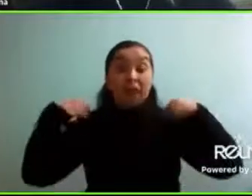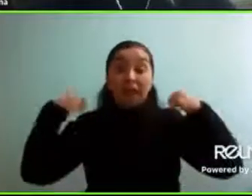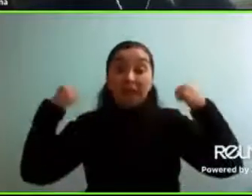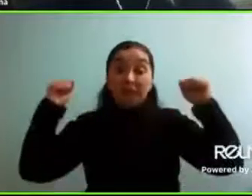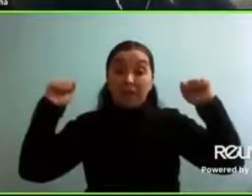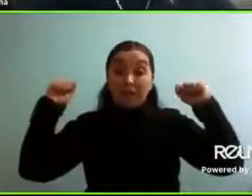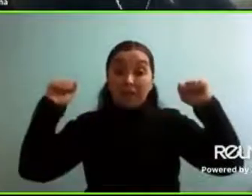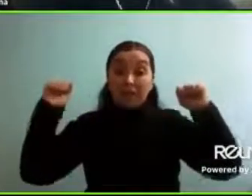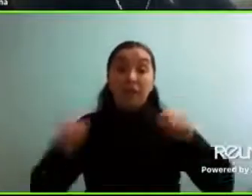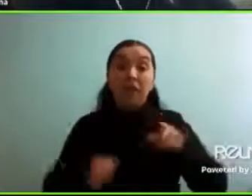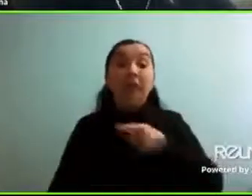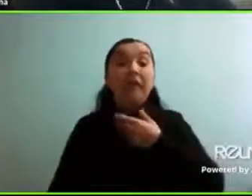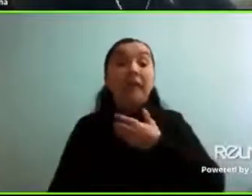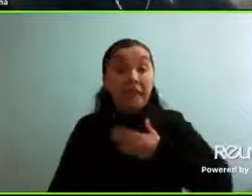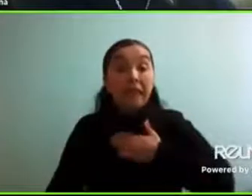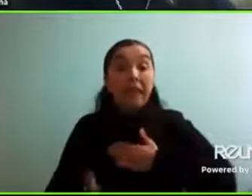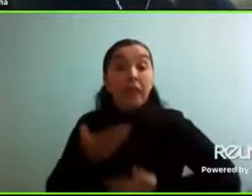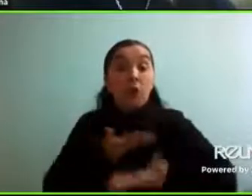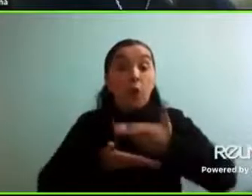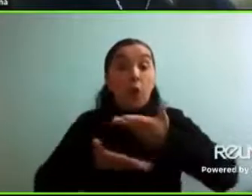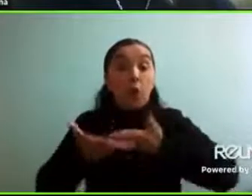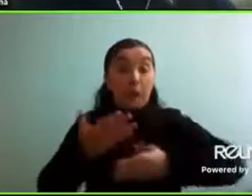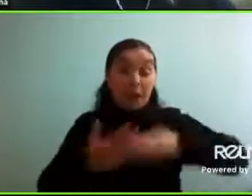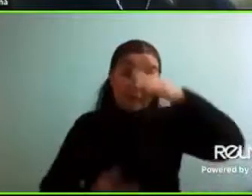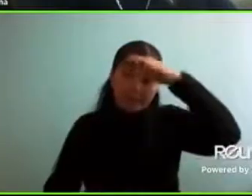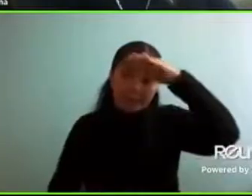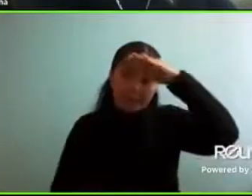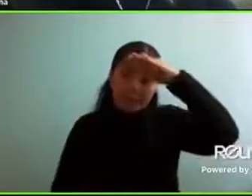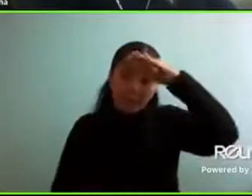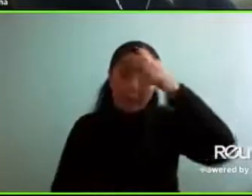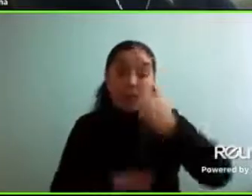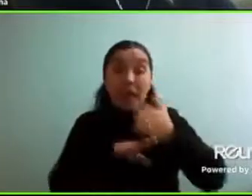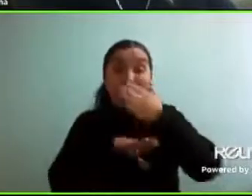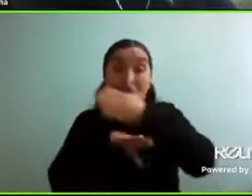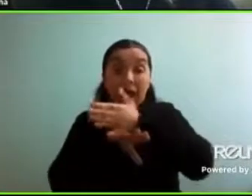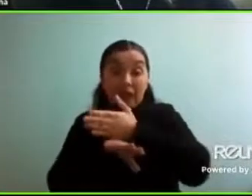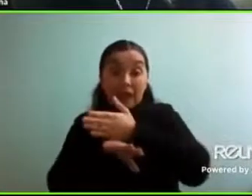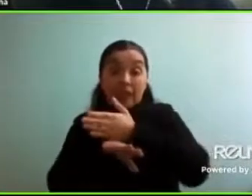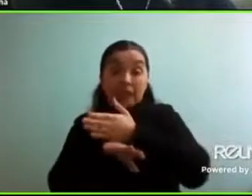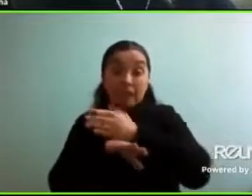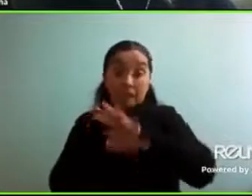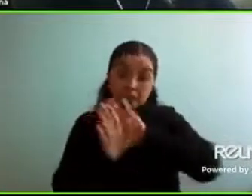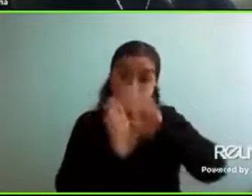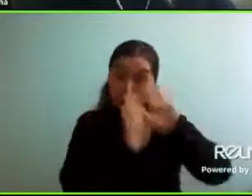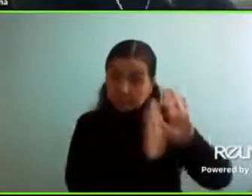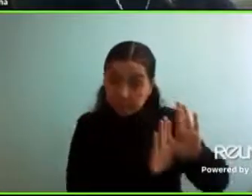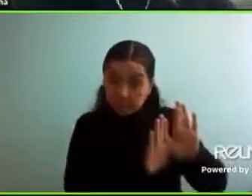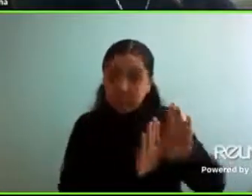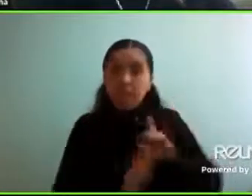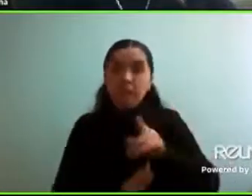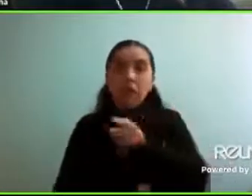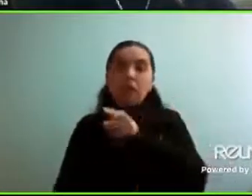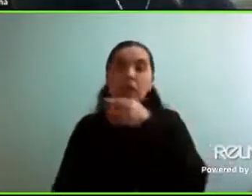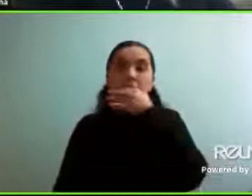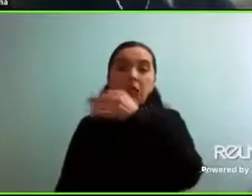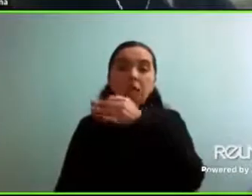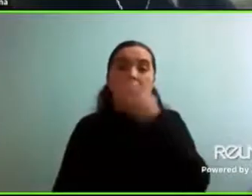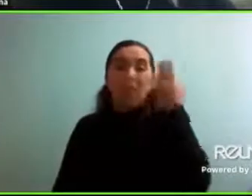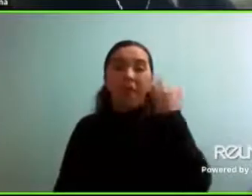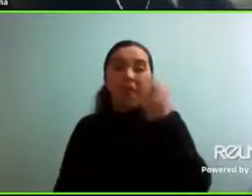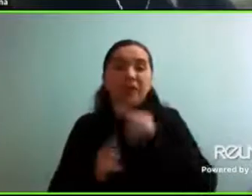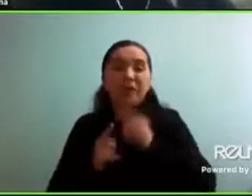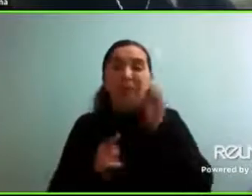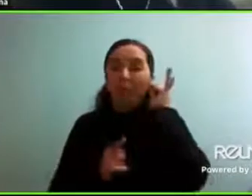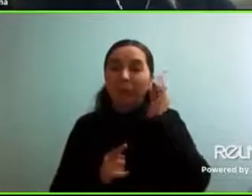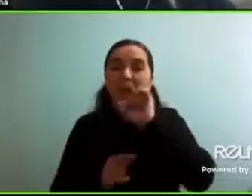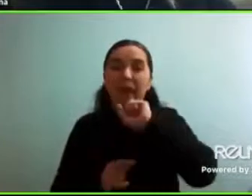con la intención de compartir experiencia. Antes de comentar sobre esto, y lo que nos comentó Anísca en el comienzo, quiero